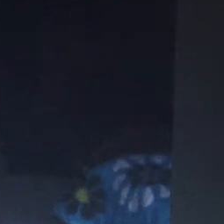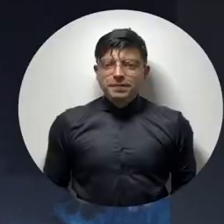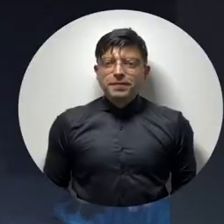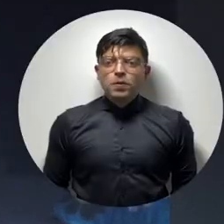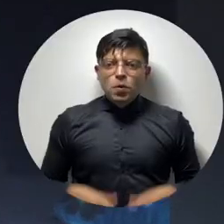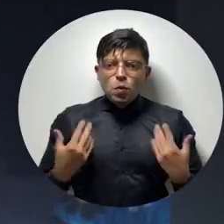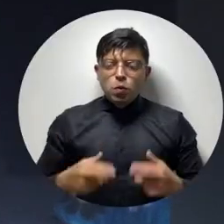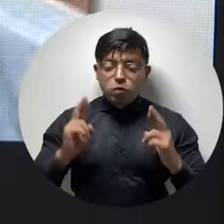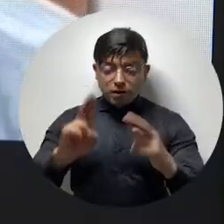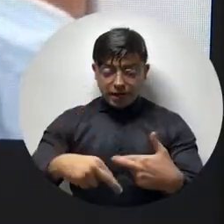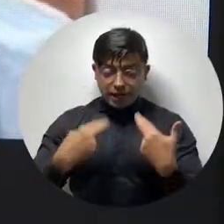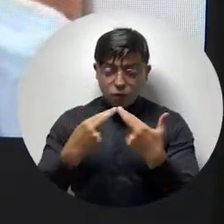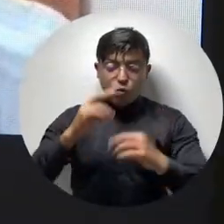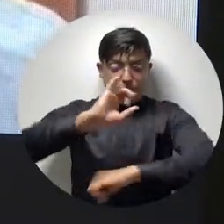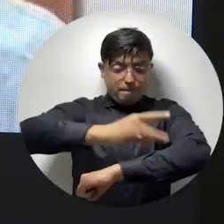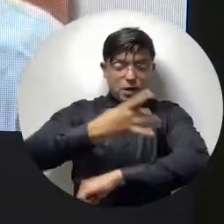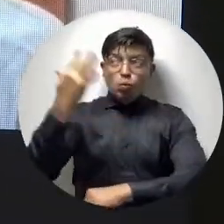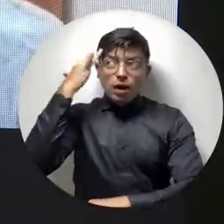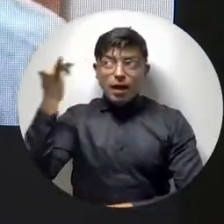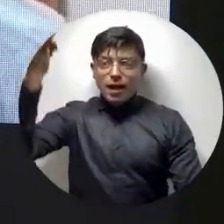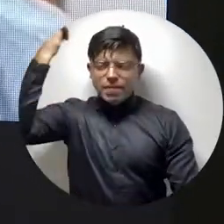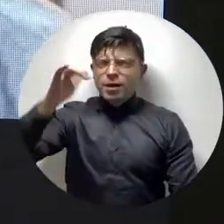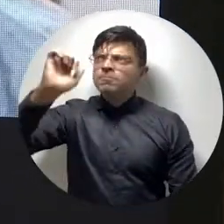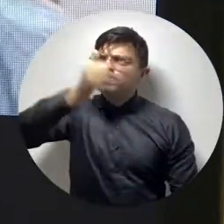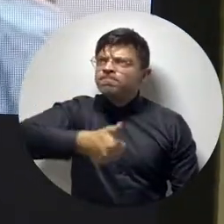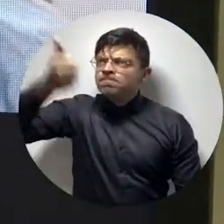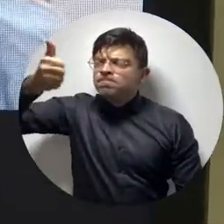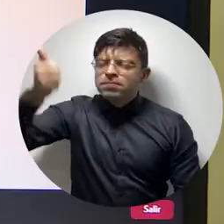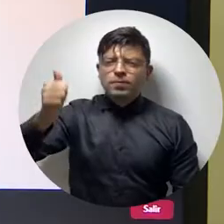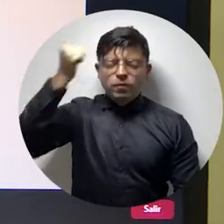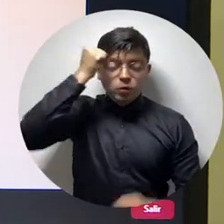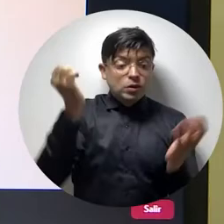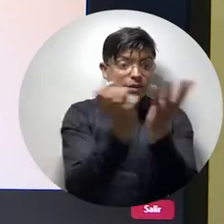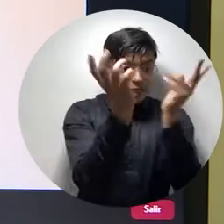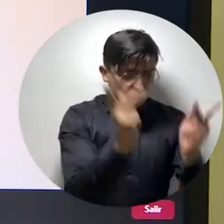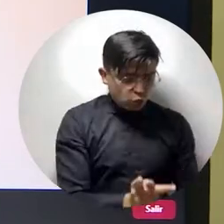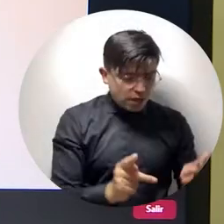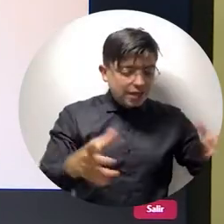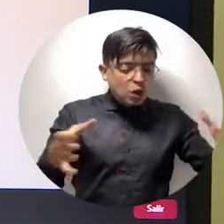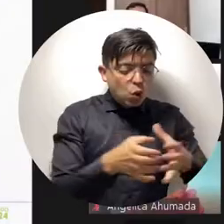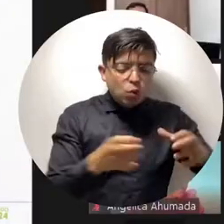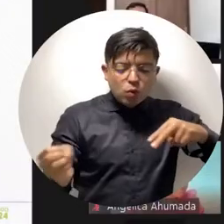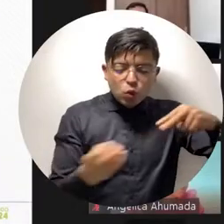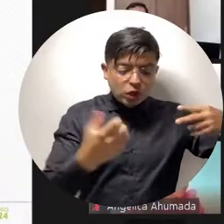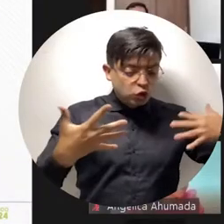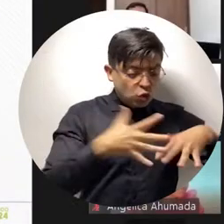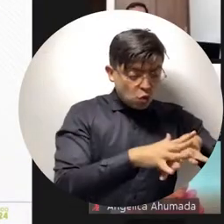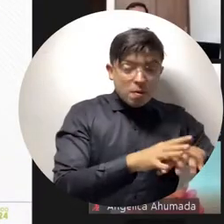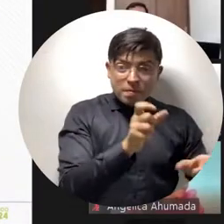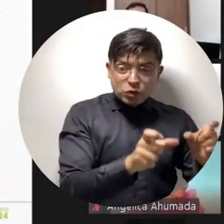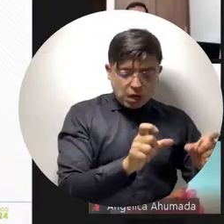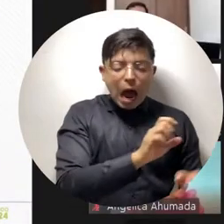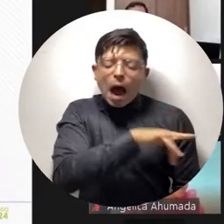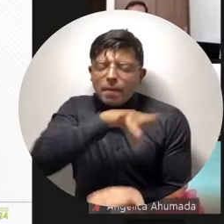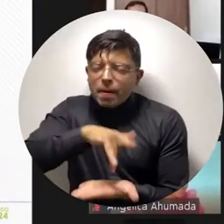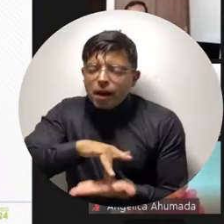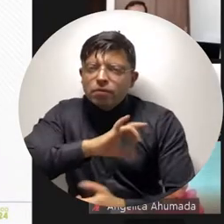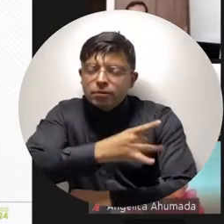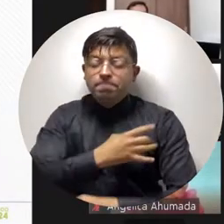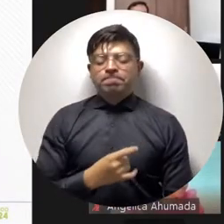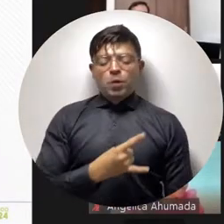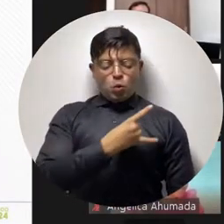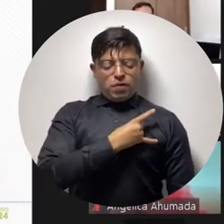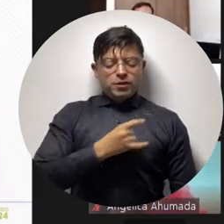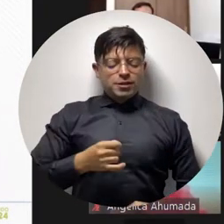Mediante un acto académico virtual con la presencia de directivos, docentes, alumnos y miembros de redes de educación, la Universidad del Magdalena